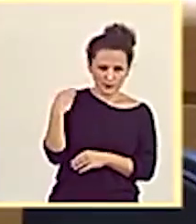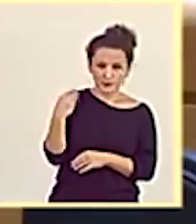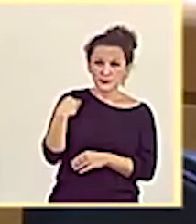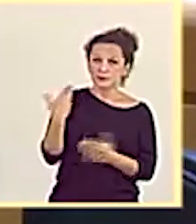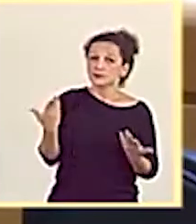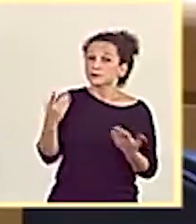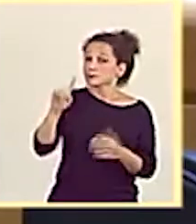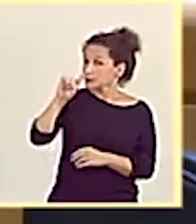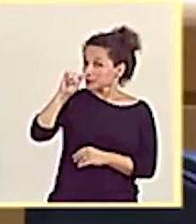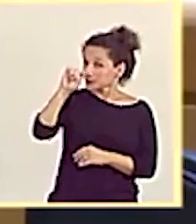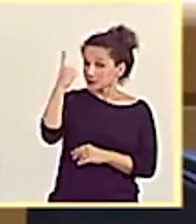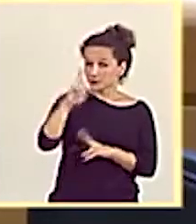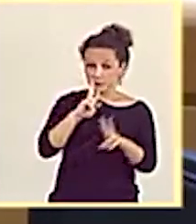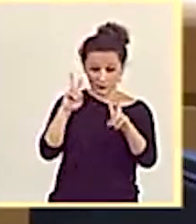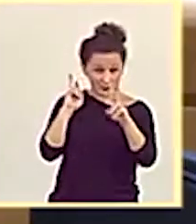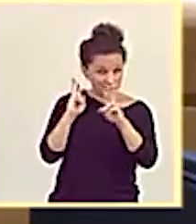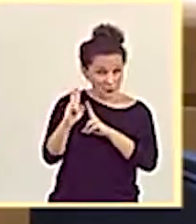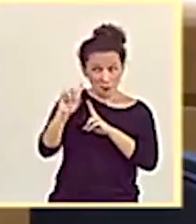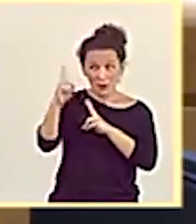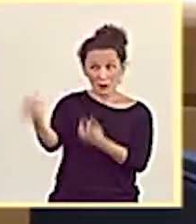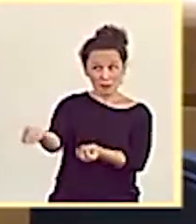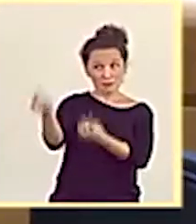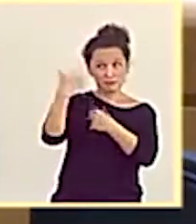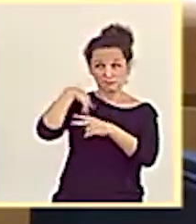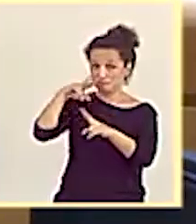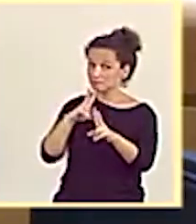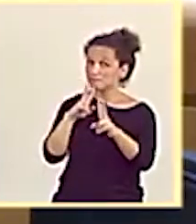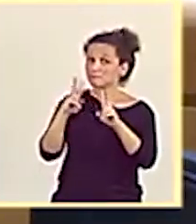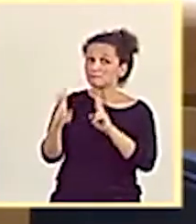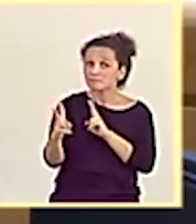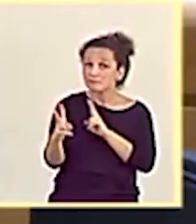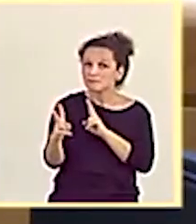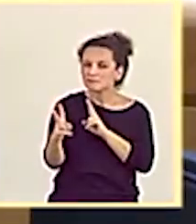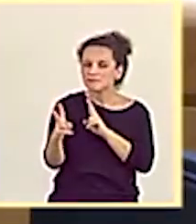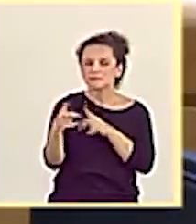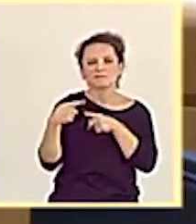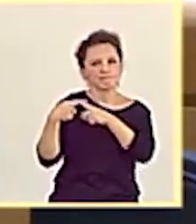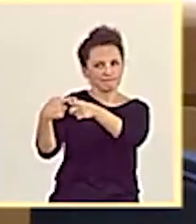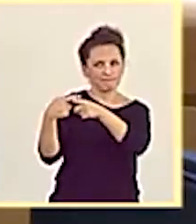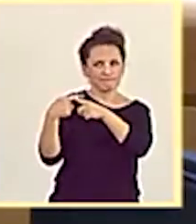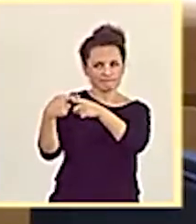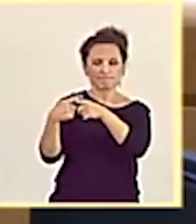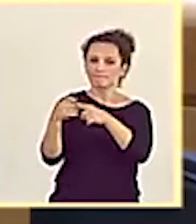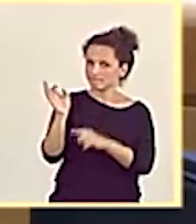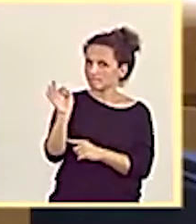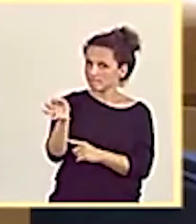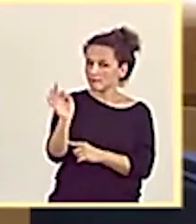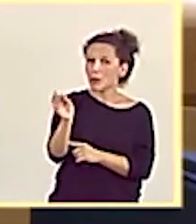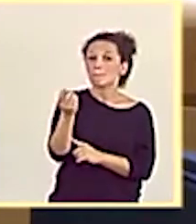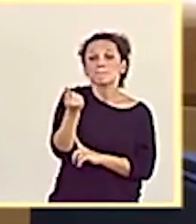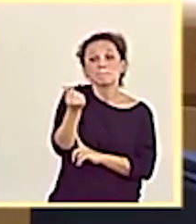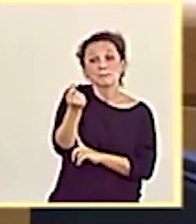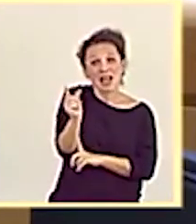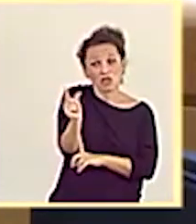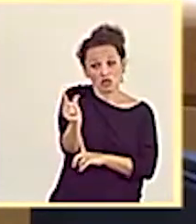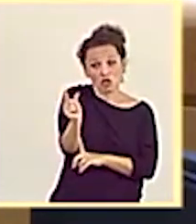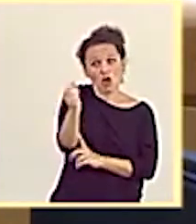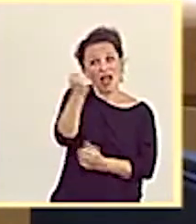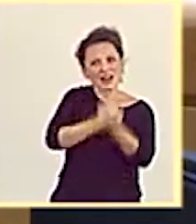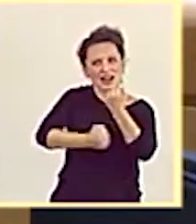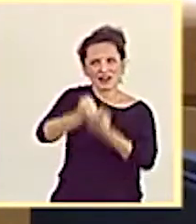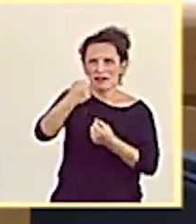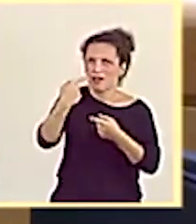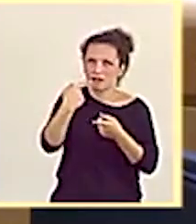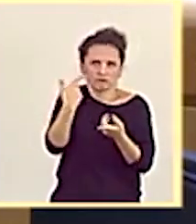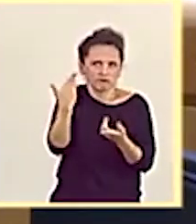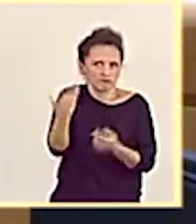La primera respuesta, el primer mensaje es para compartir con usted que, efectivamente, el precio de la energía es un elemento fundamental para